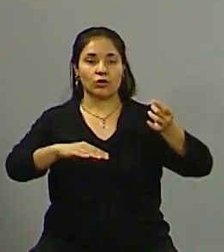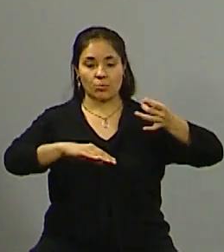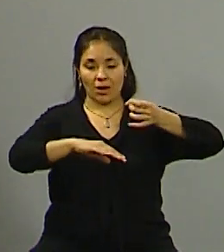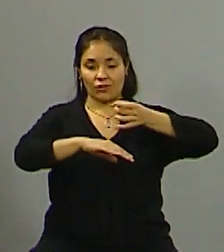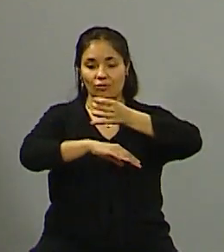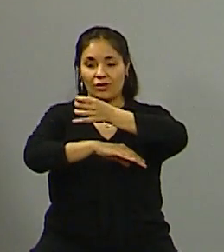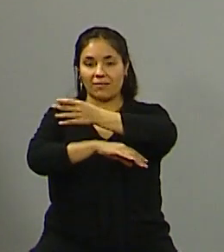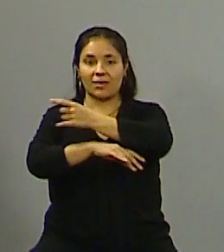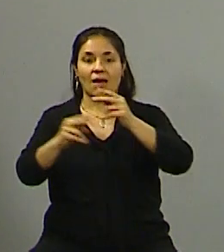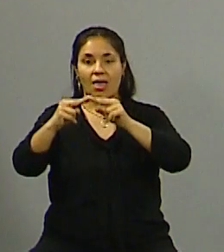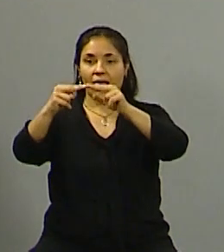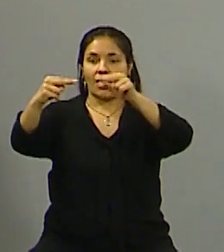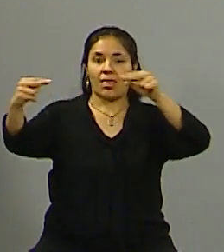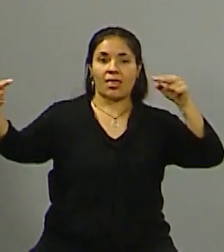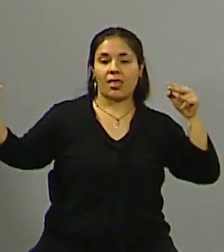y poder hacer